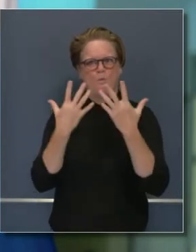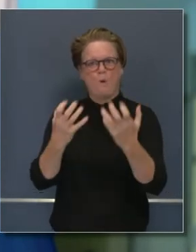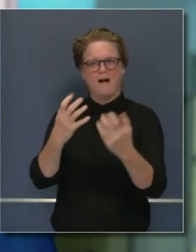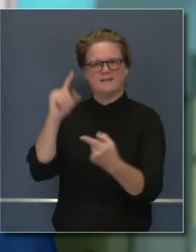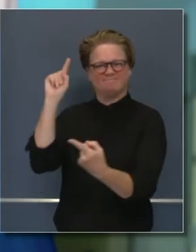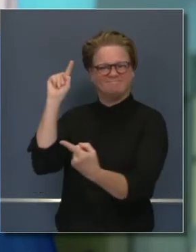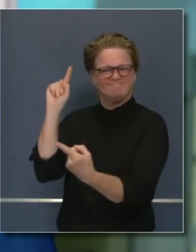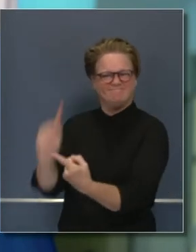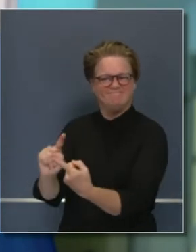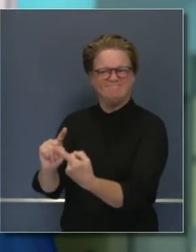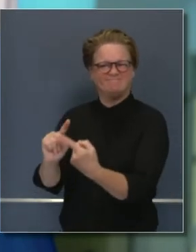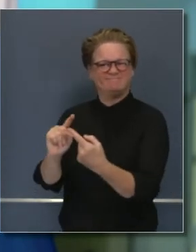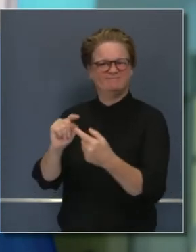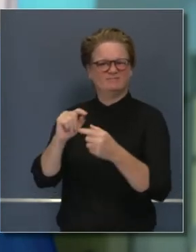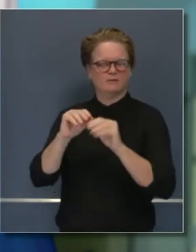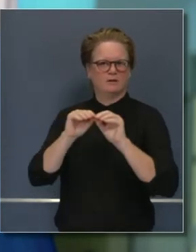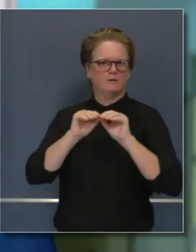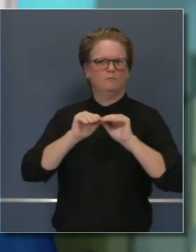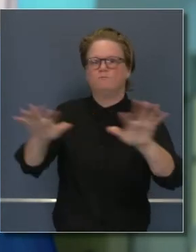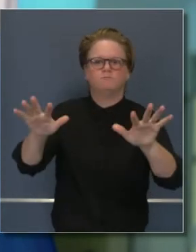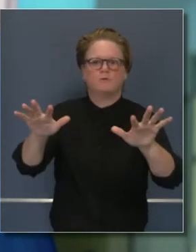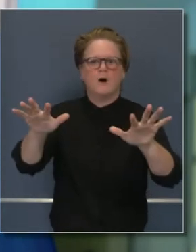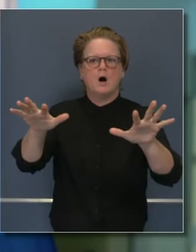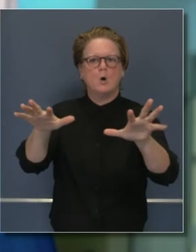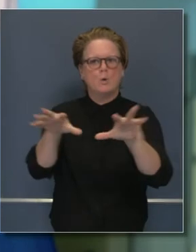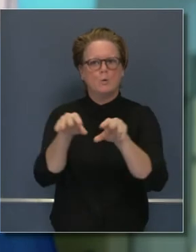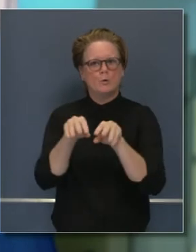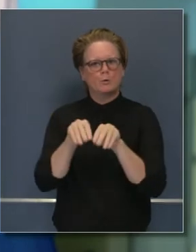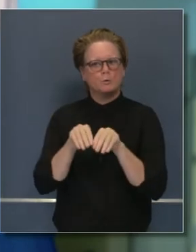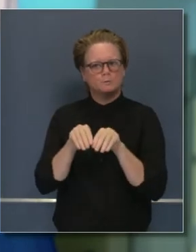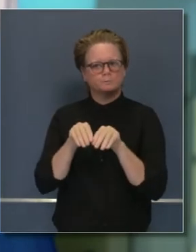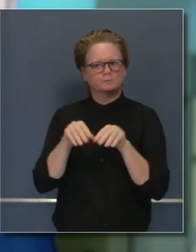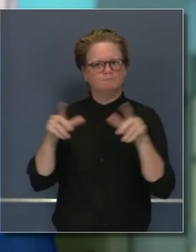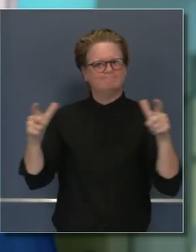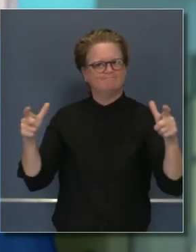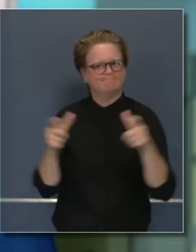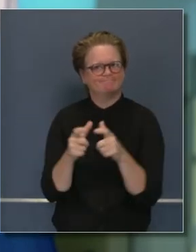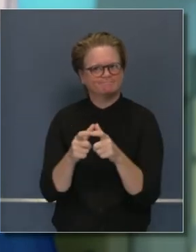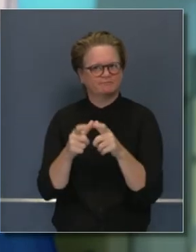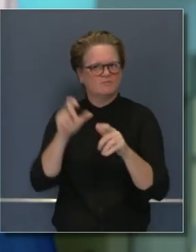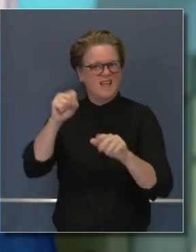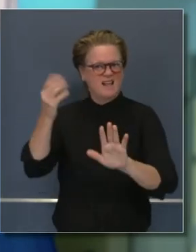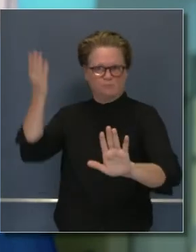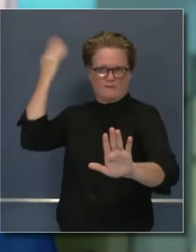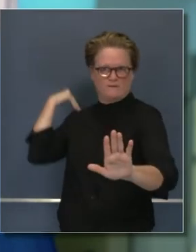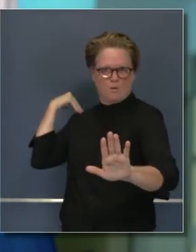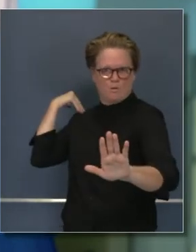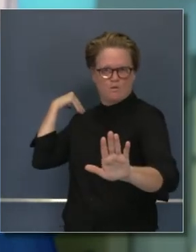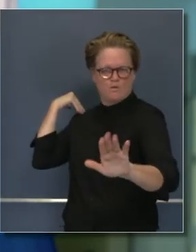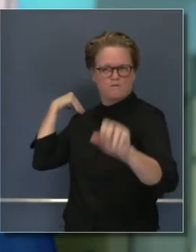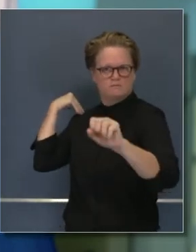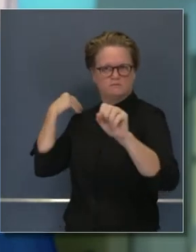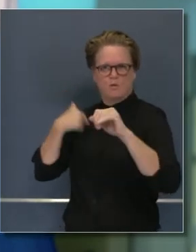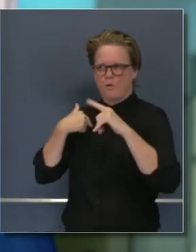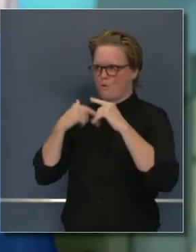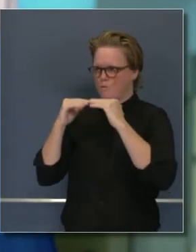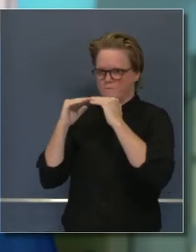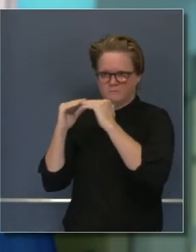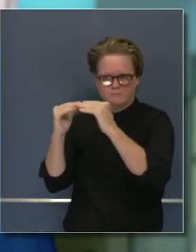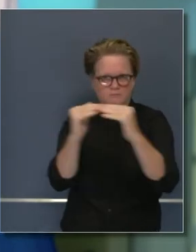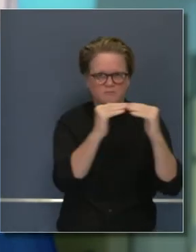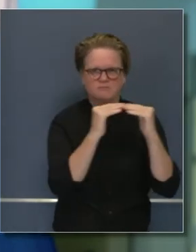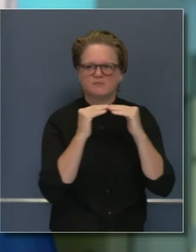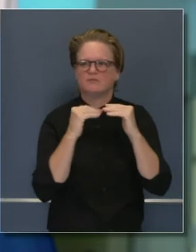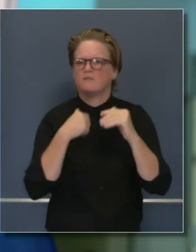que ayudó a evitar la ola con gran fuerza, como muchos otros estados. Y este fue realmente consecuencia de